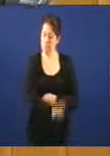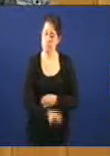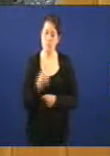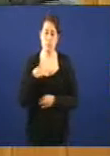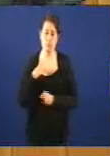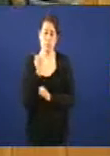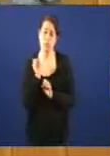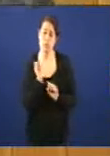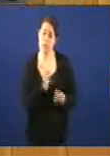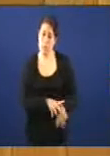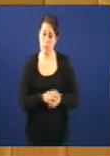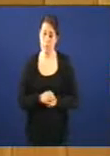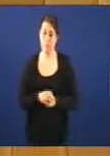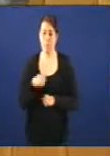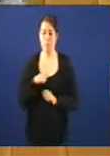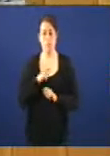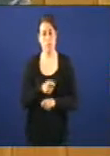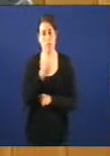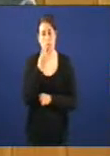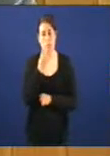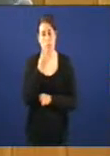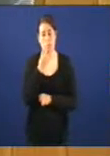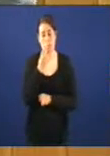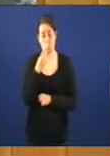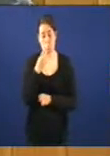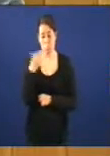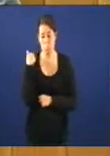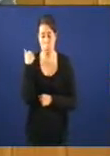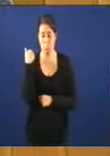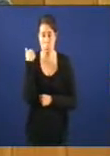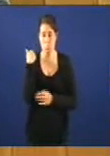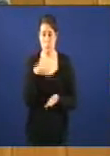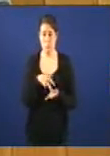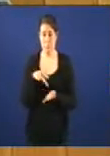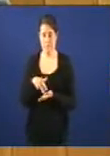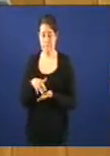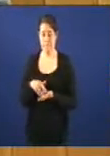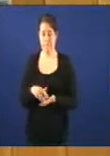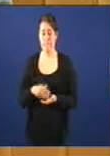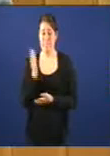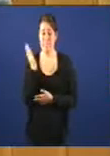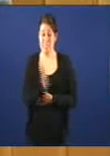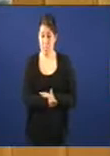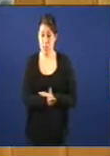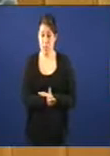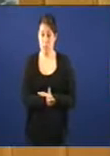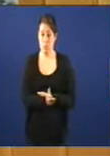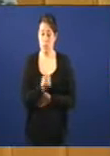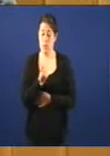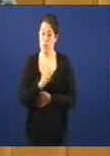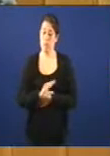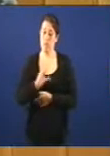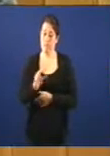E xe vou a poñer un exemplo. Nestes días, chegaron sancións con cantidades importantes ás